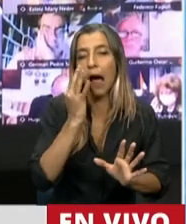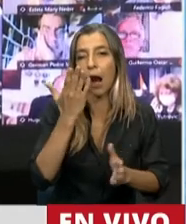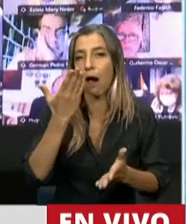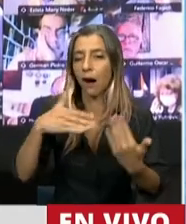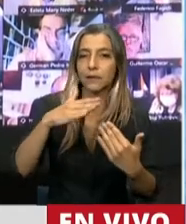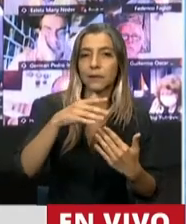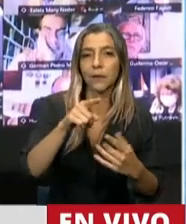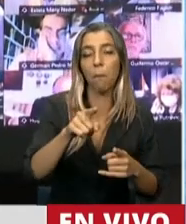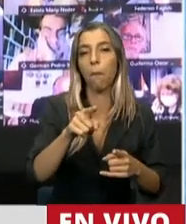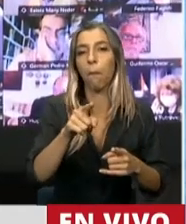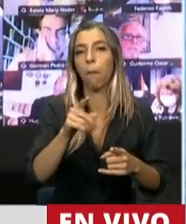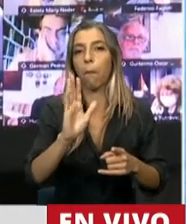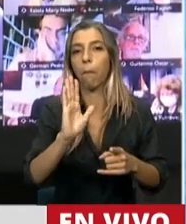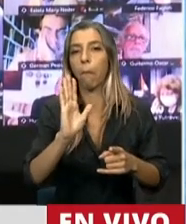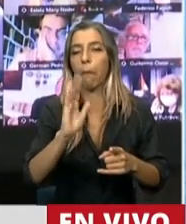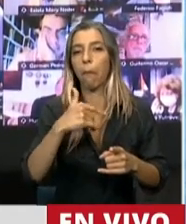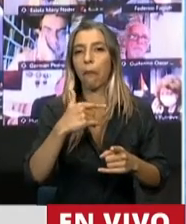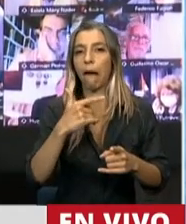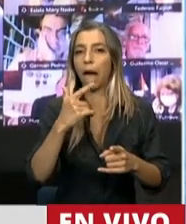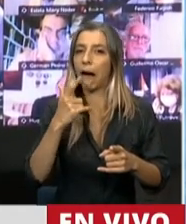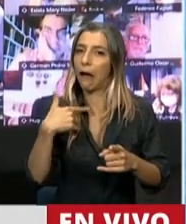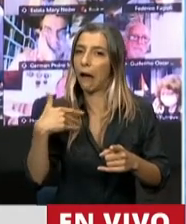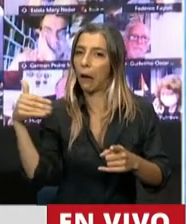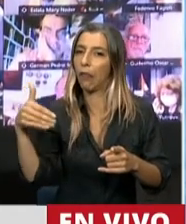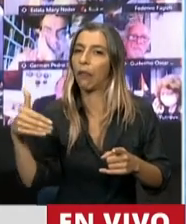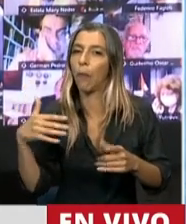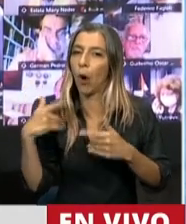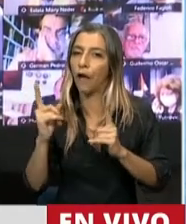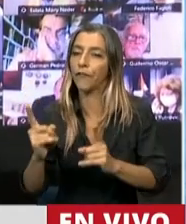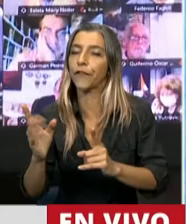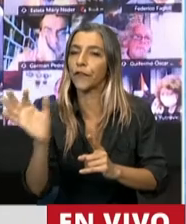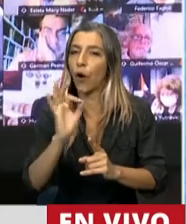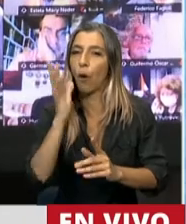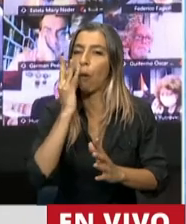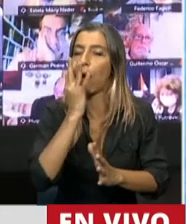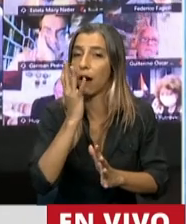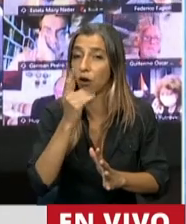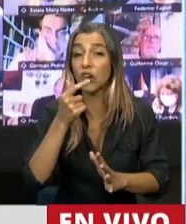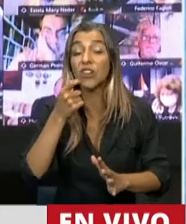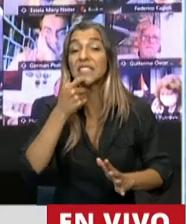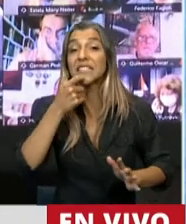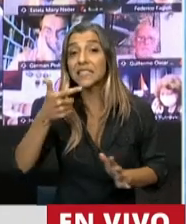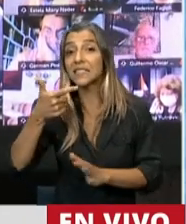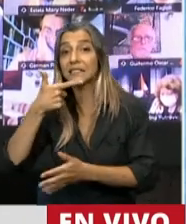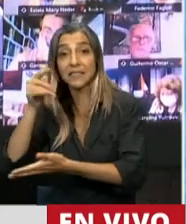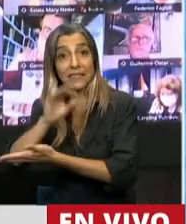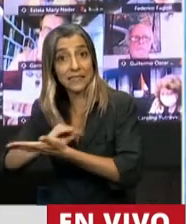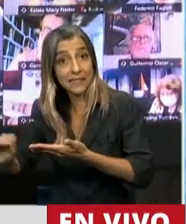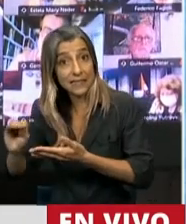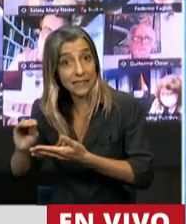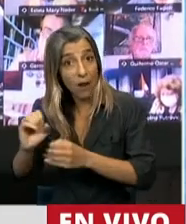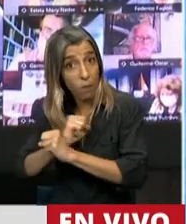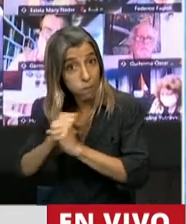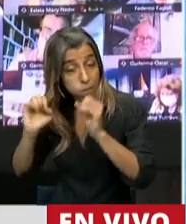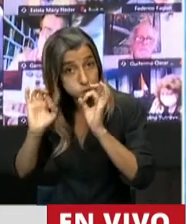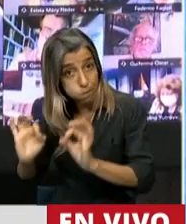dejar de colaborar para que se haga efectiva esta ley si la aprueba el Senado. No corresponde